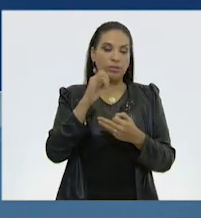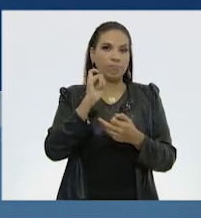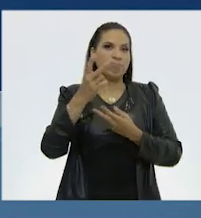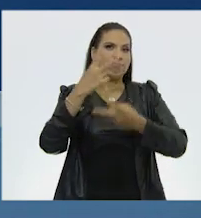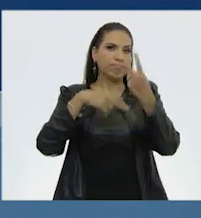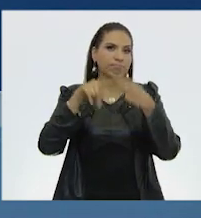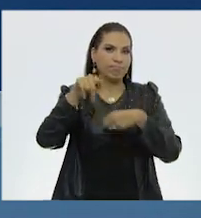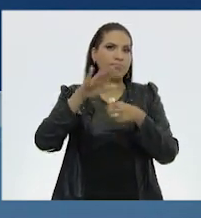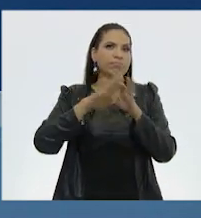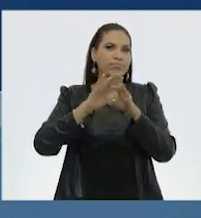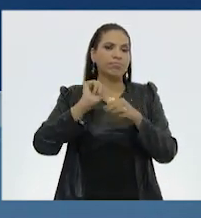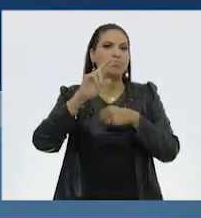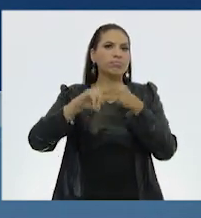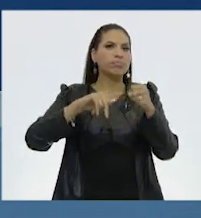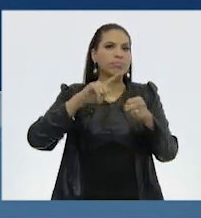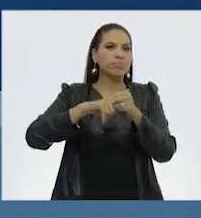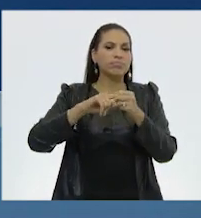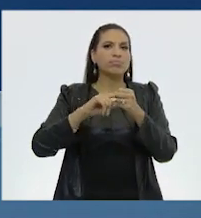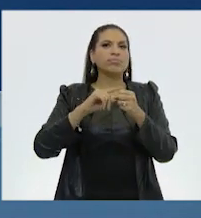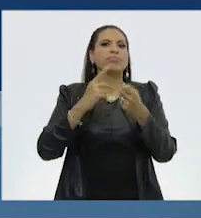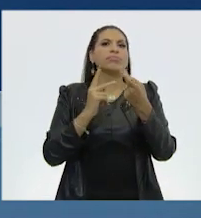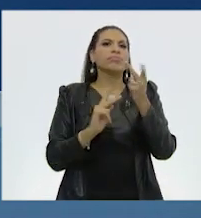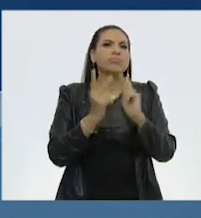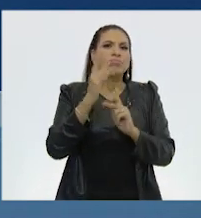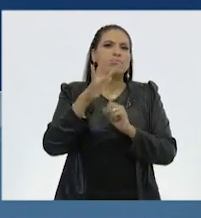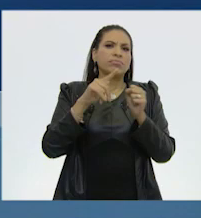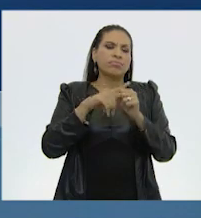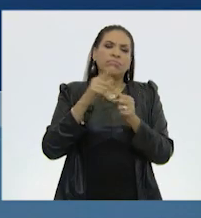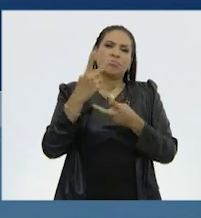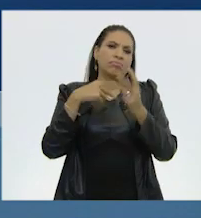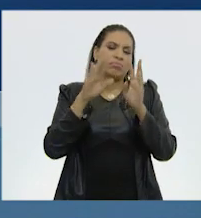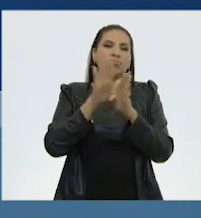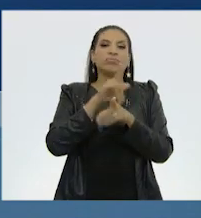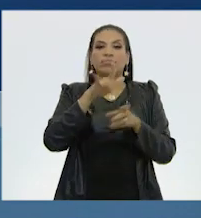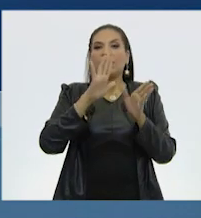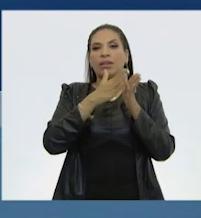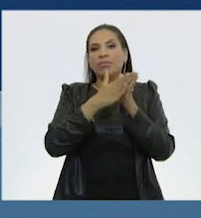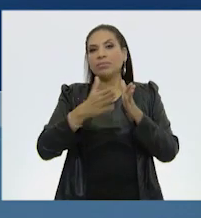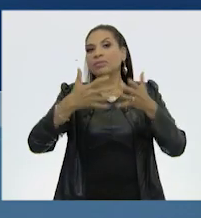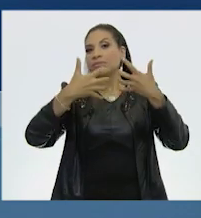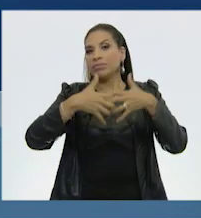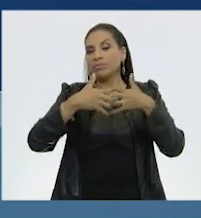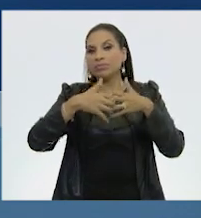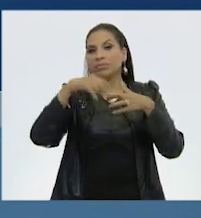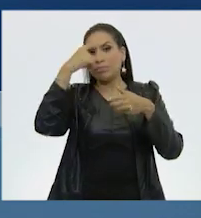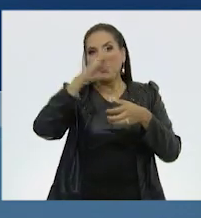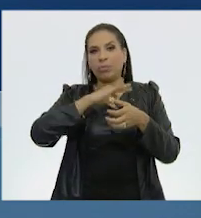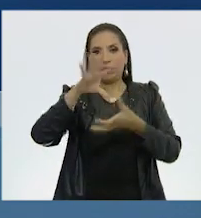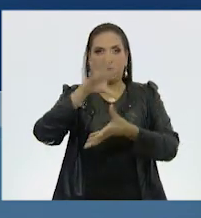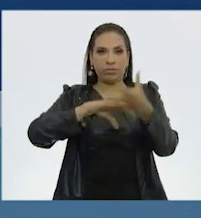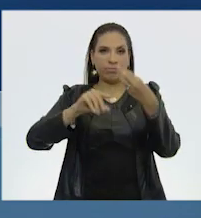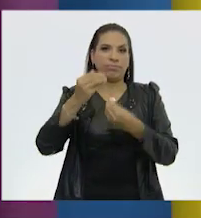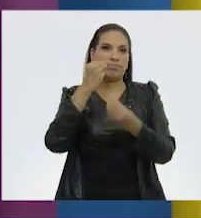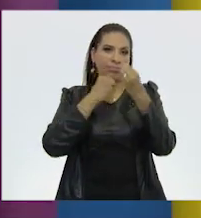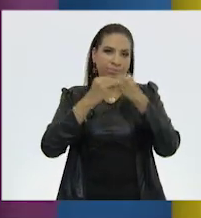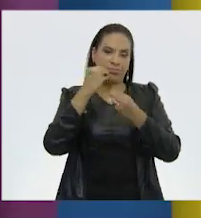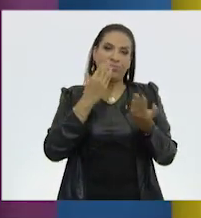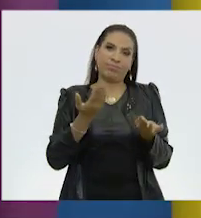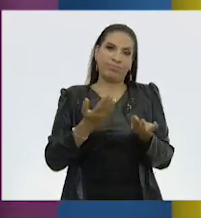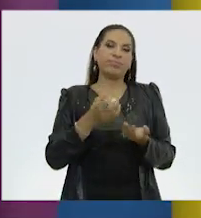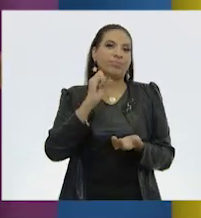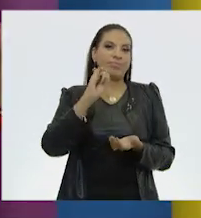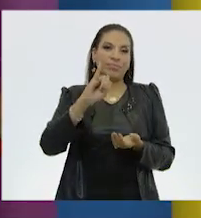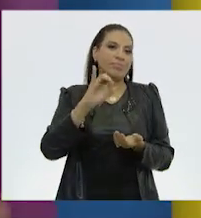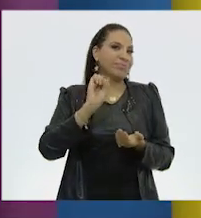proviene de la naturaleza, indirectamente, porque ya pasó por un proceso para poder ser consumito. Sí,